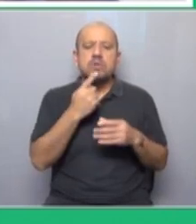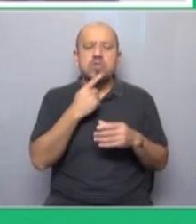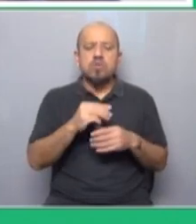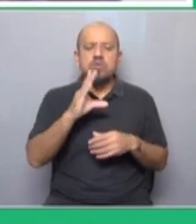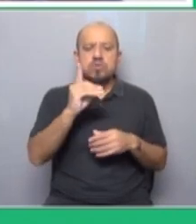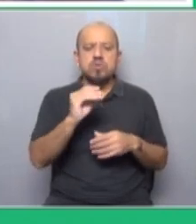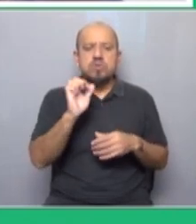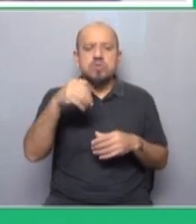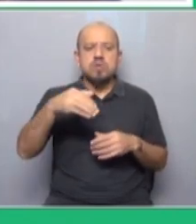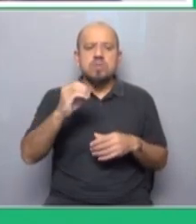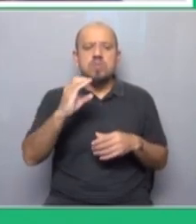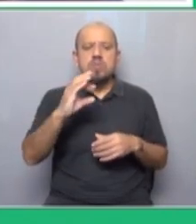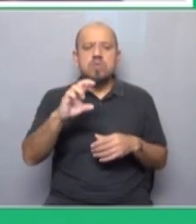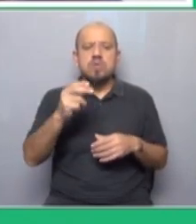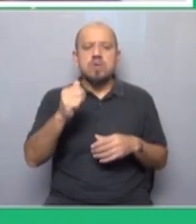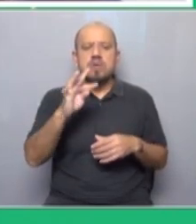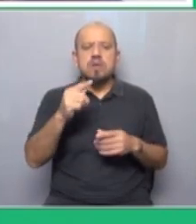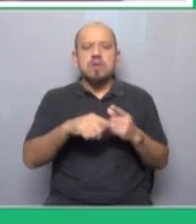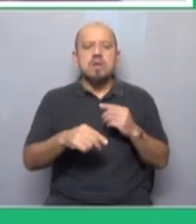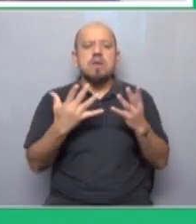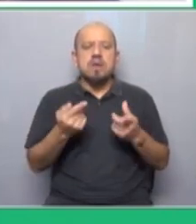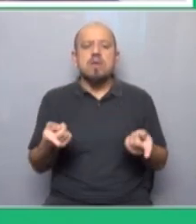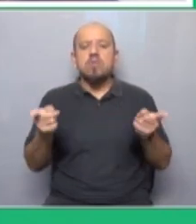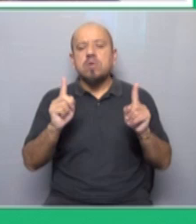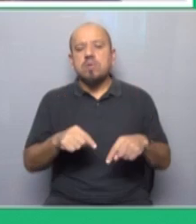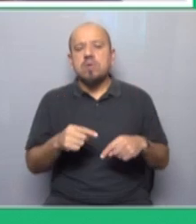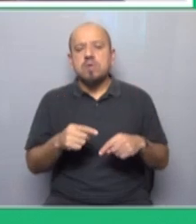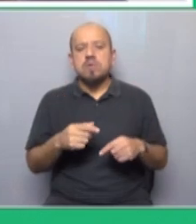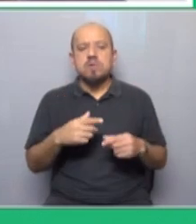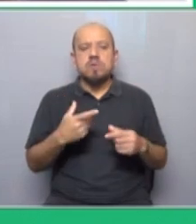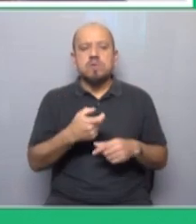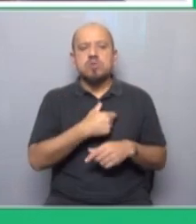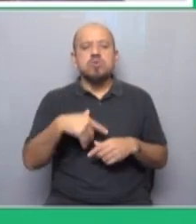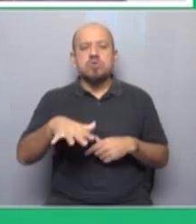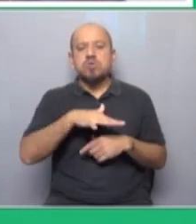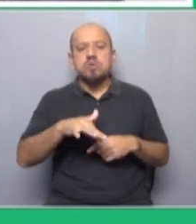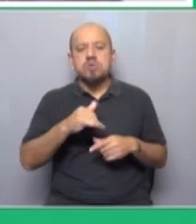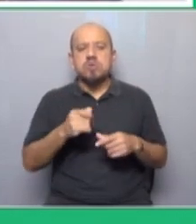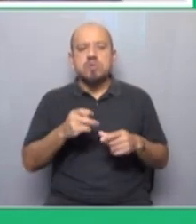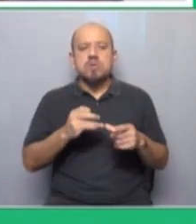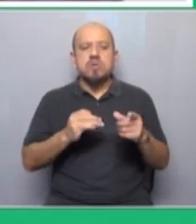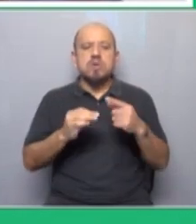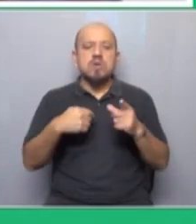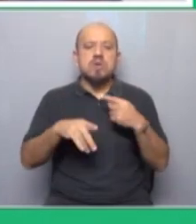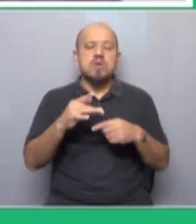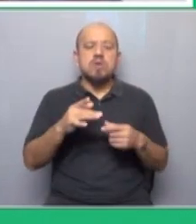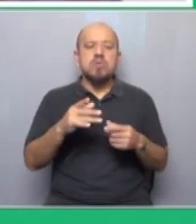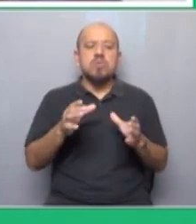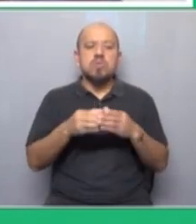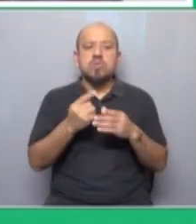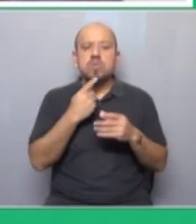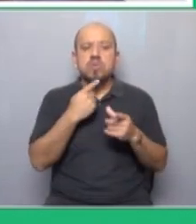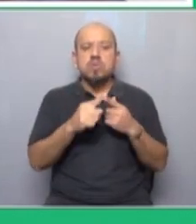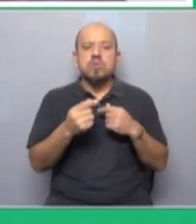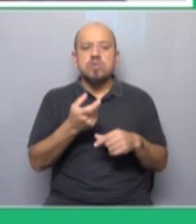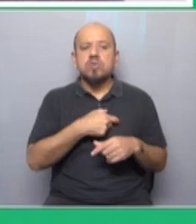Unidos está en crisis y busca recuperar su base social histórica. Irónicamente, es un partido capitalista, pero su base